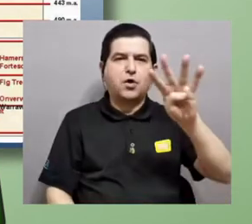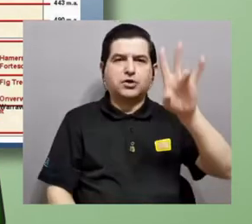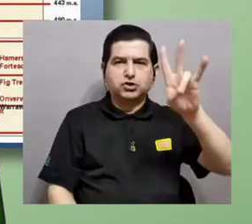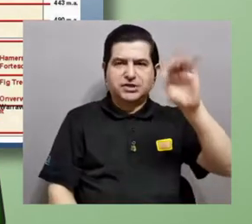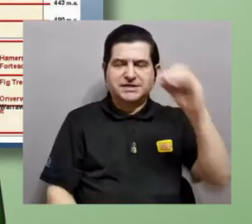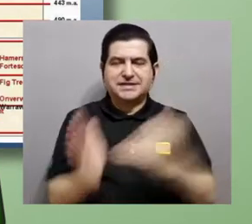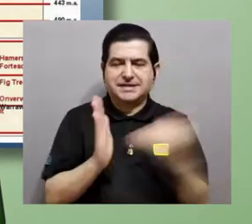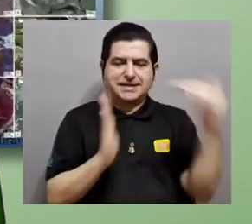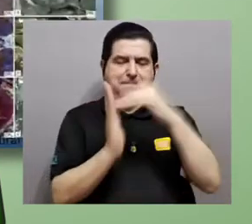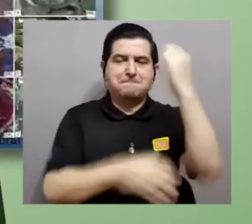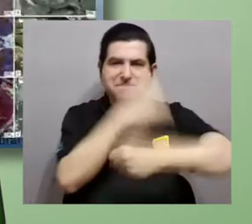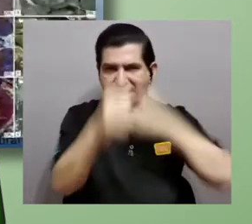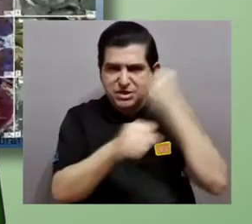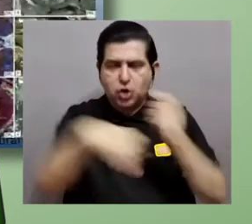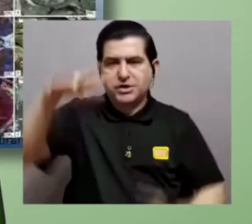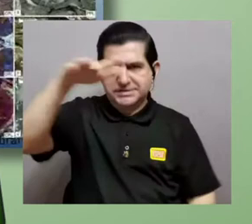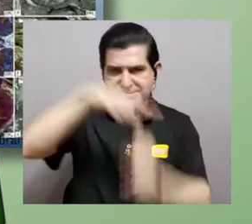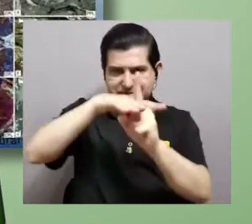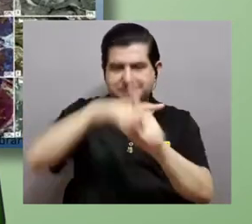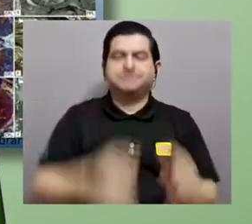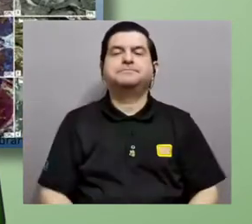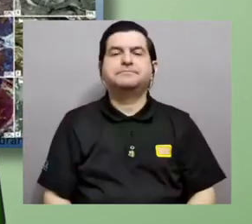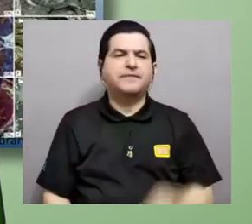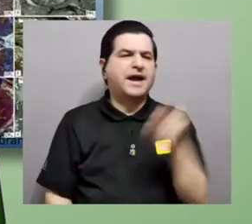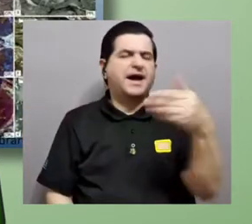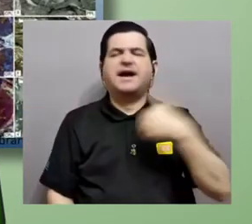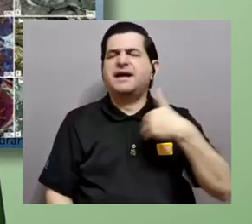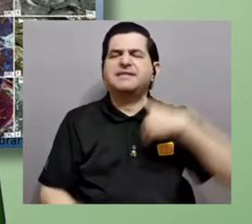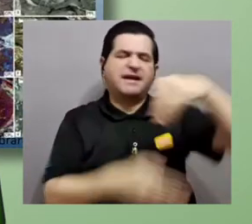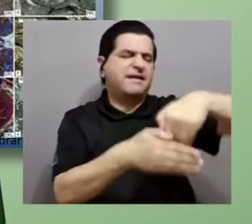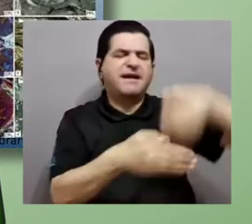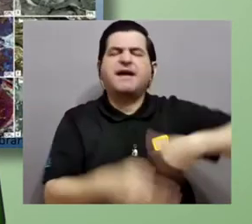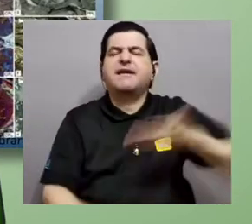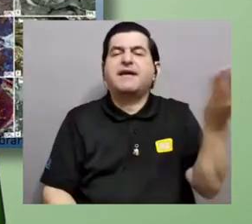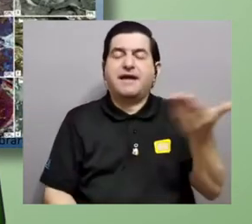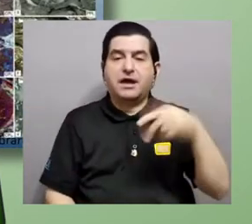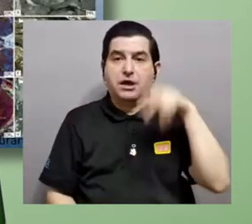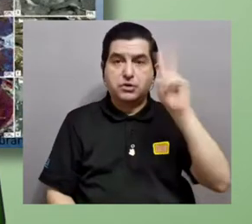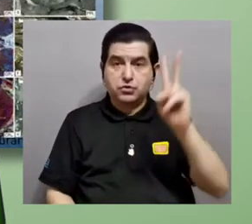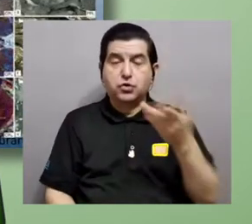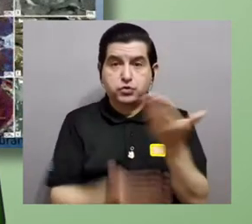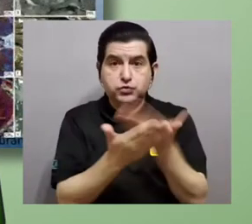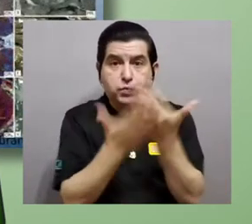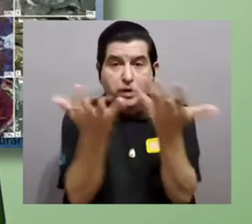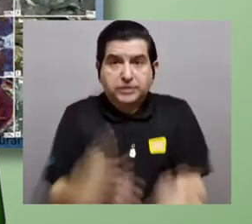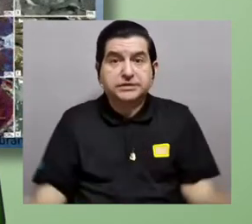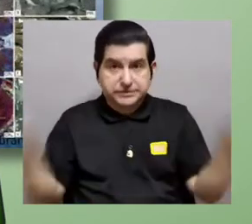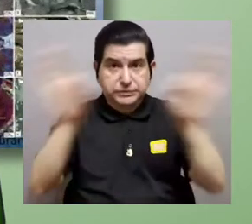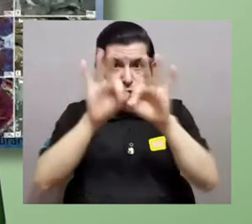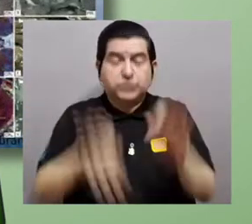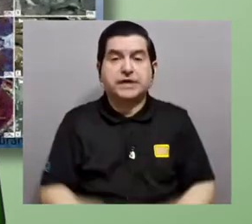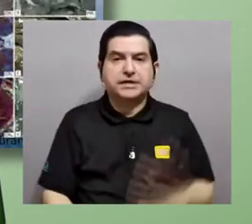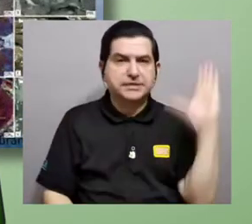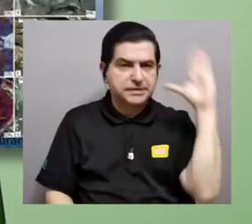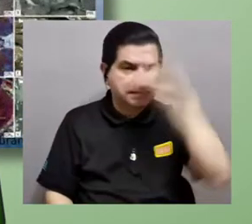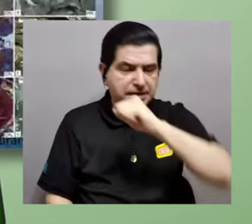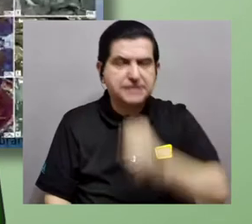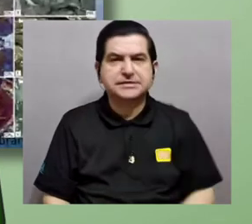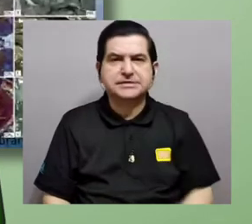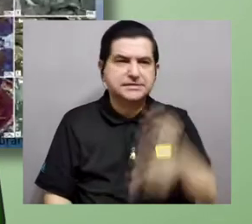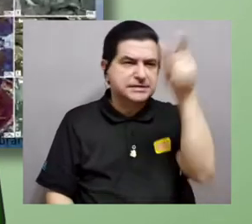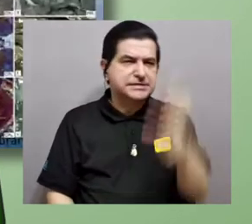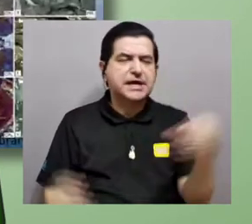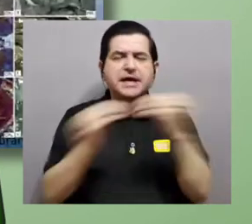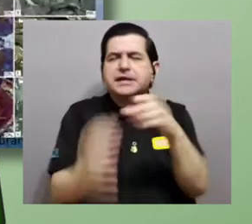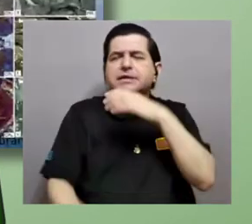470 millones de años. ¿Qué tenemos en el registro fósil? Bueno, dos evidencias más importantes para reconocer los